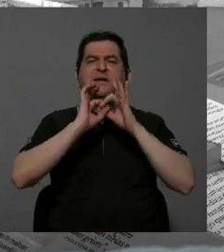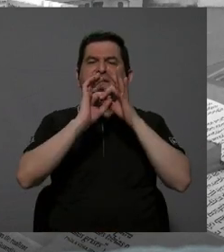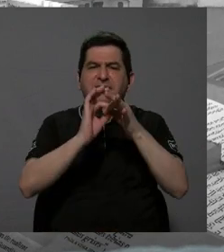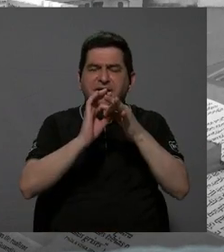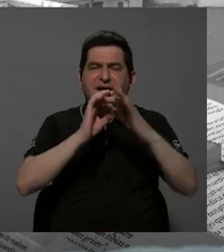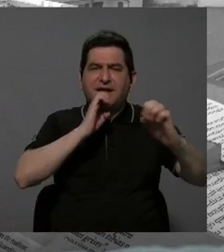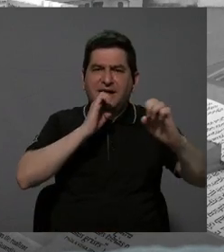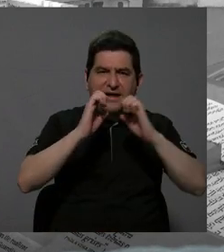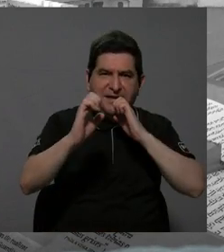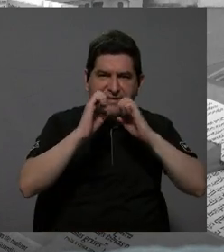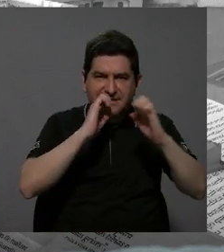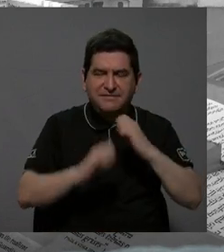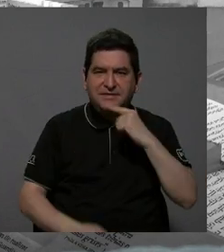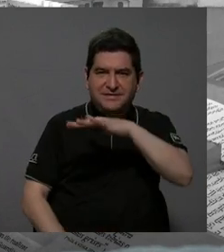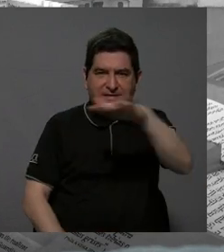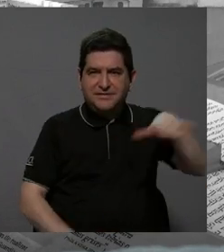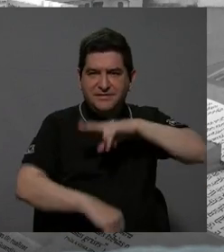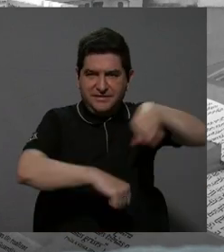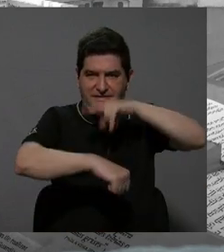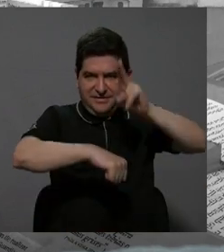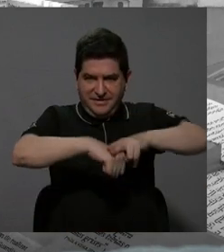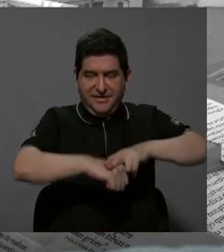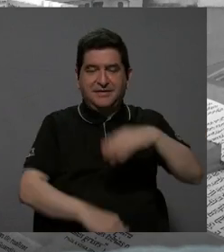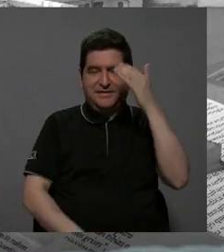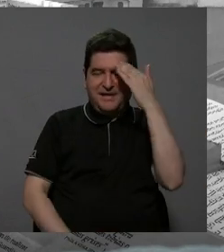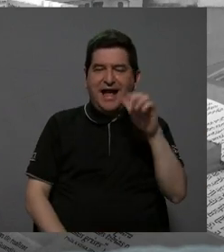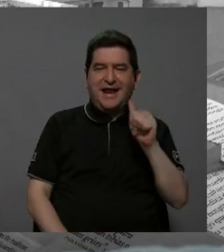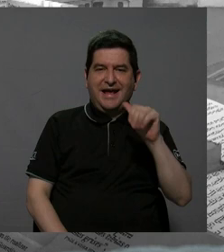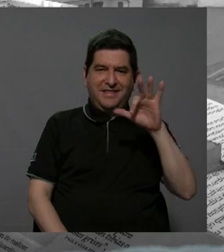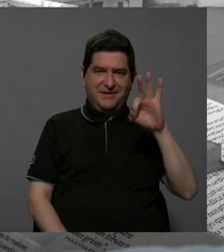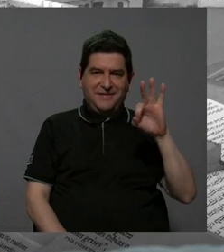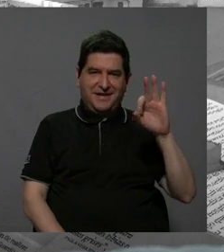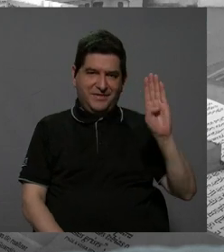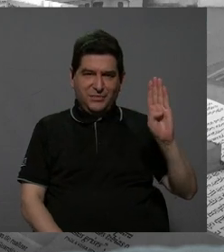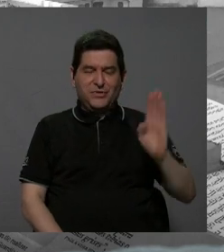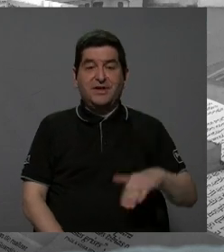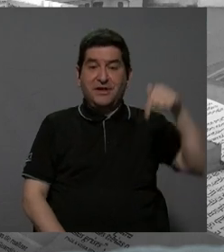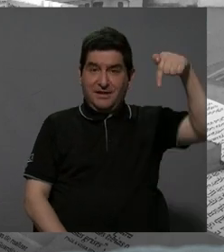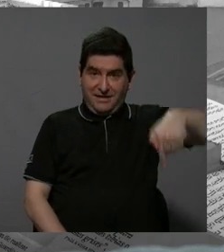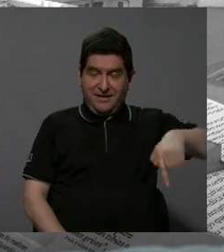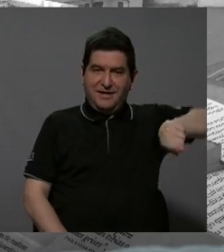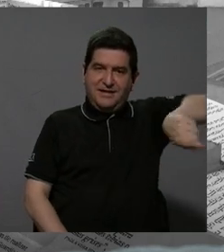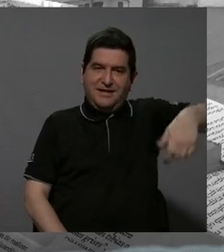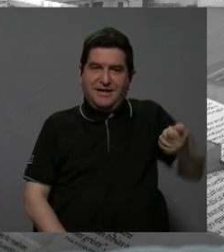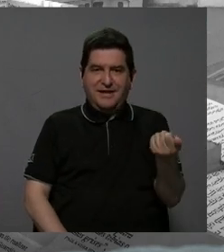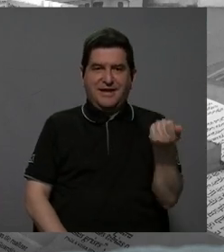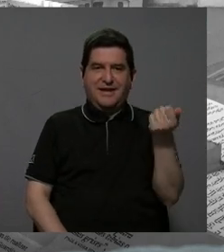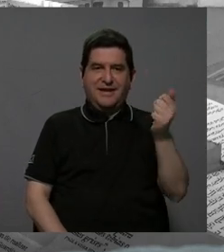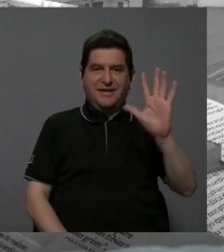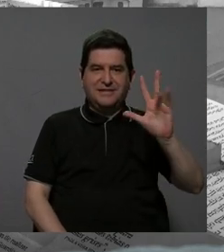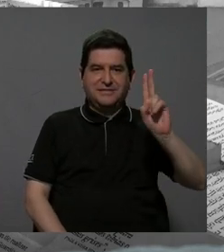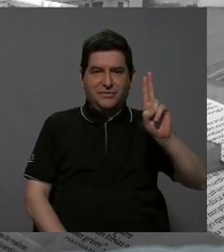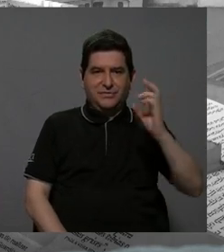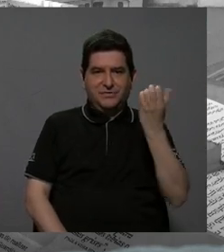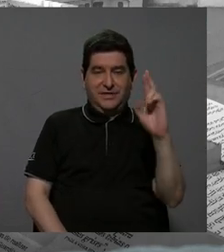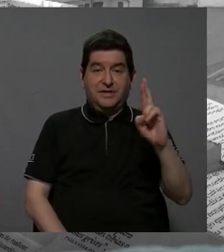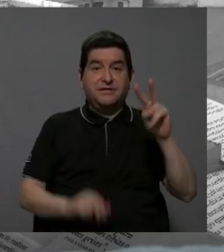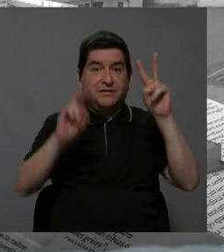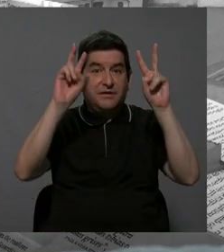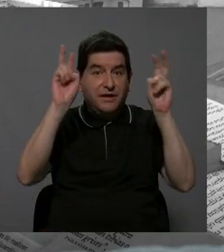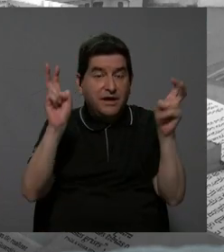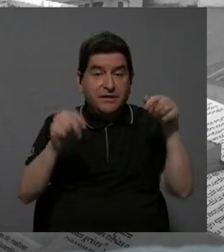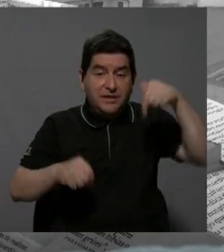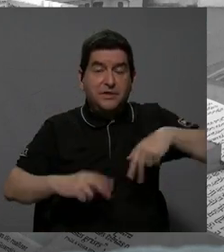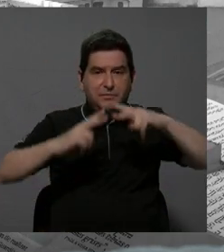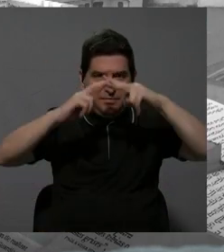entrevistas de la realidad nacional. Les saluda Alejandra Fernández Bonilla aquí por Canal 15 UCR y este tema que